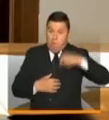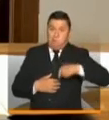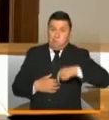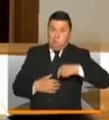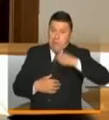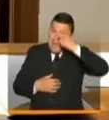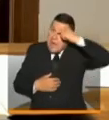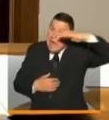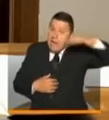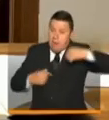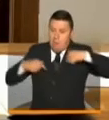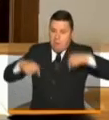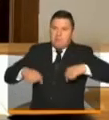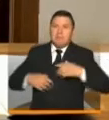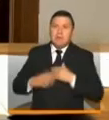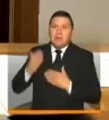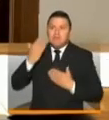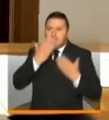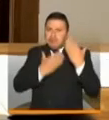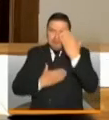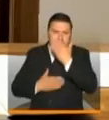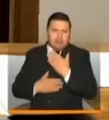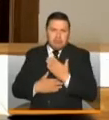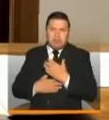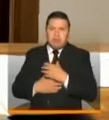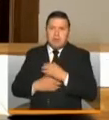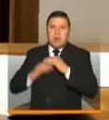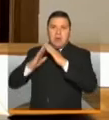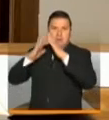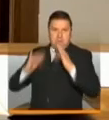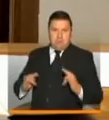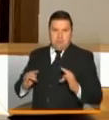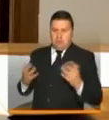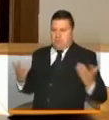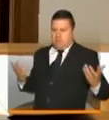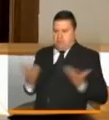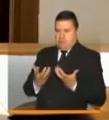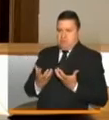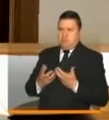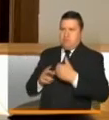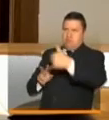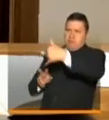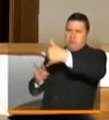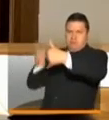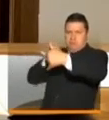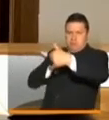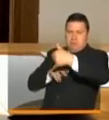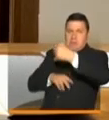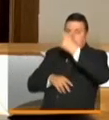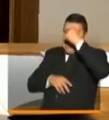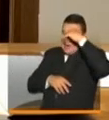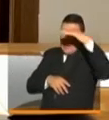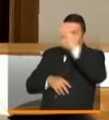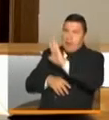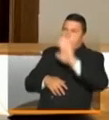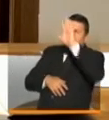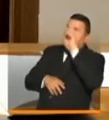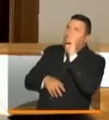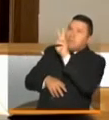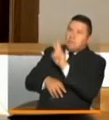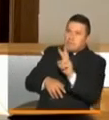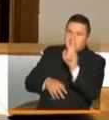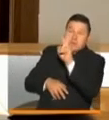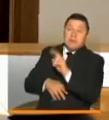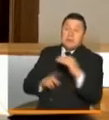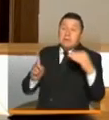estamos evaluando un segundo puesto de mando unificado, revisando la situación en la ciudad y en el departamento, con una